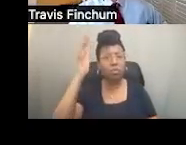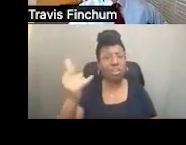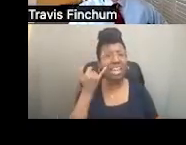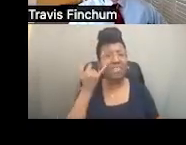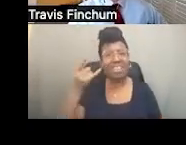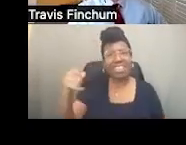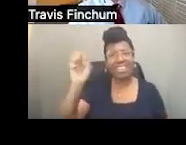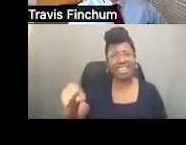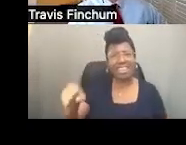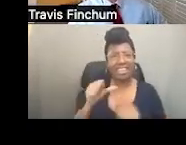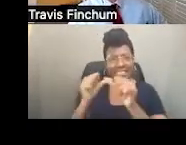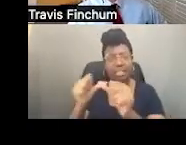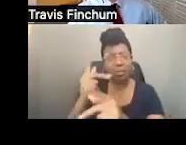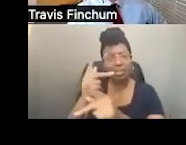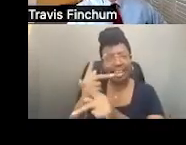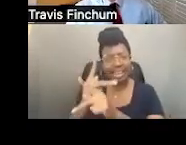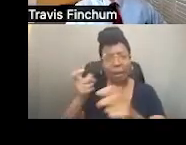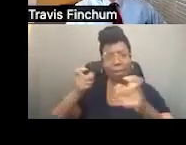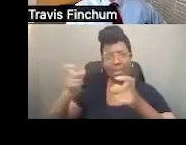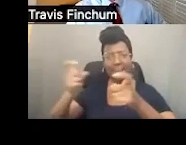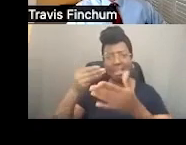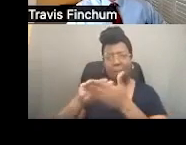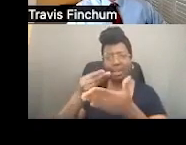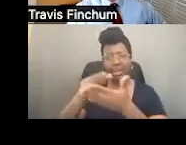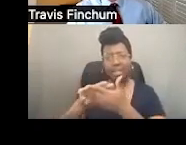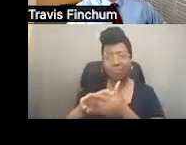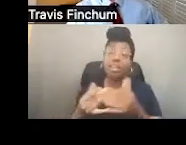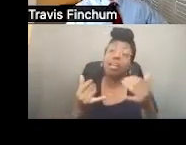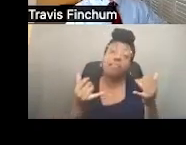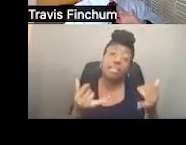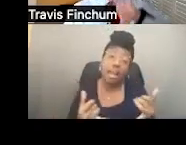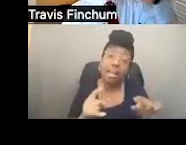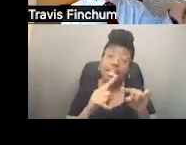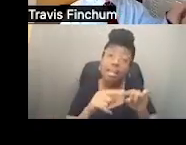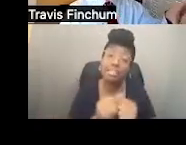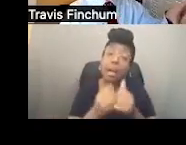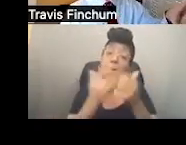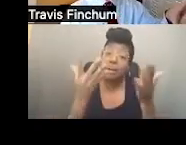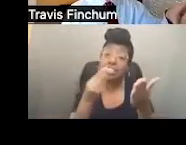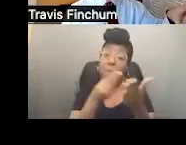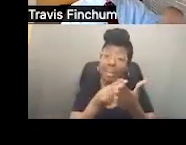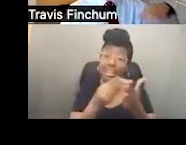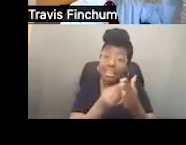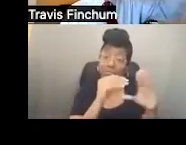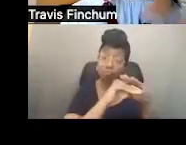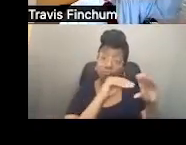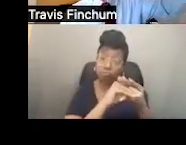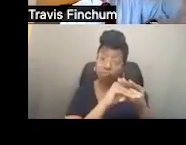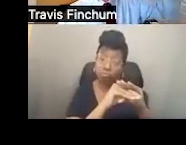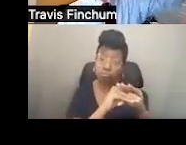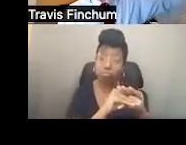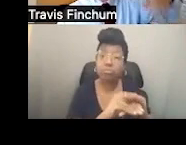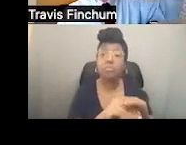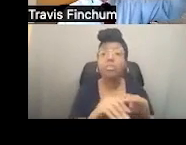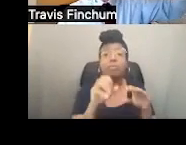esto. También, dependiendo de los fondos, hay fondos combinados, en los cuales podemos